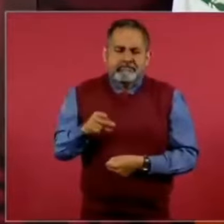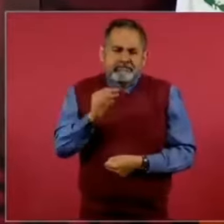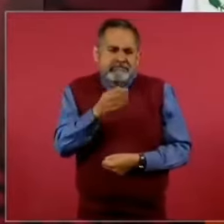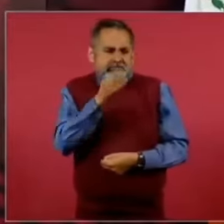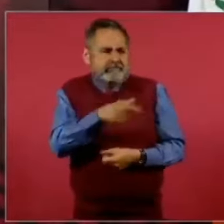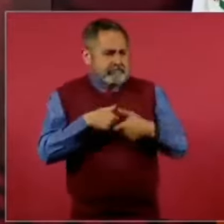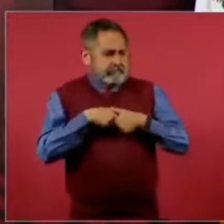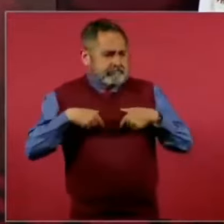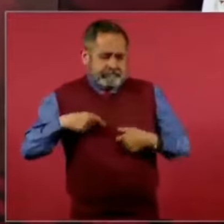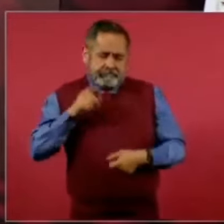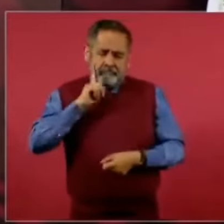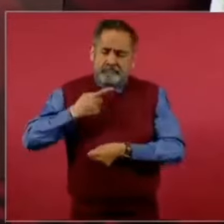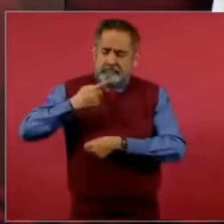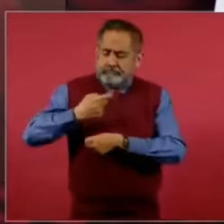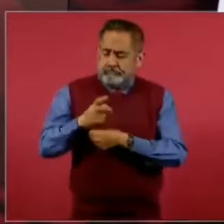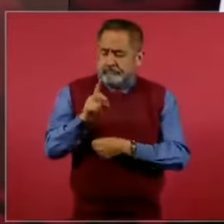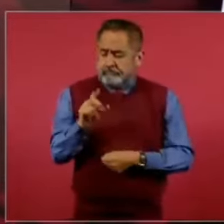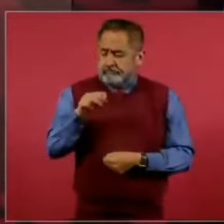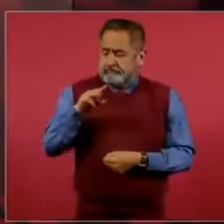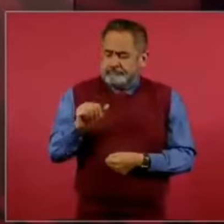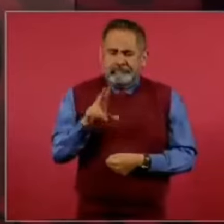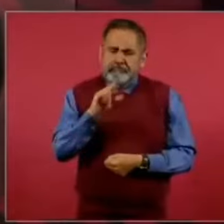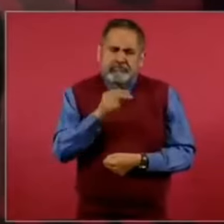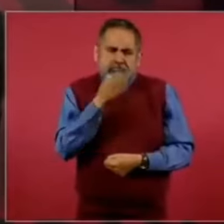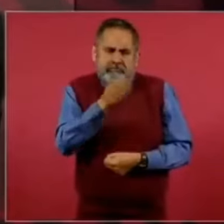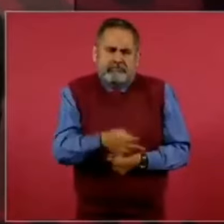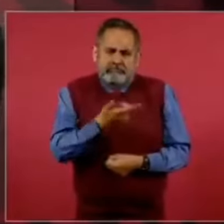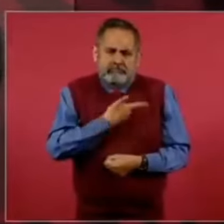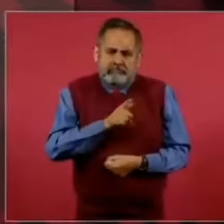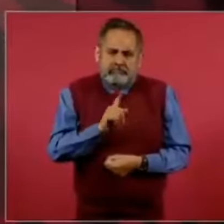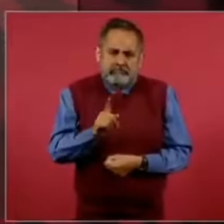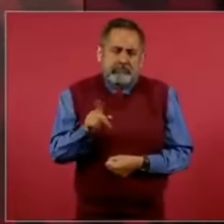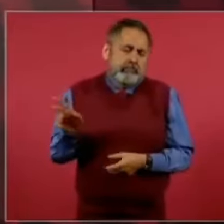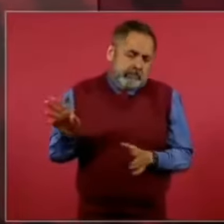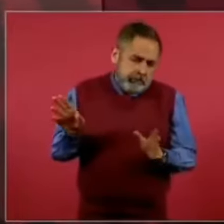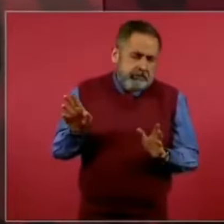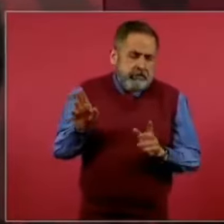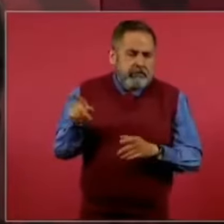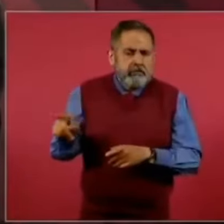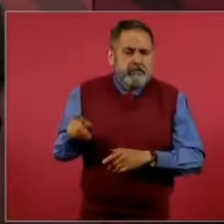tiene